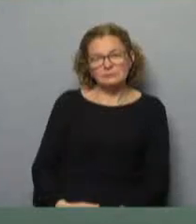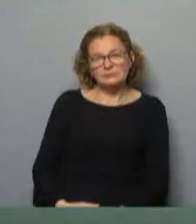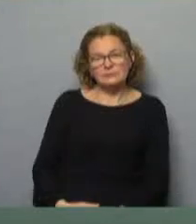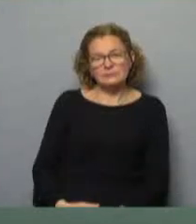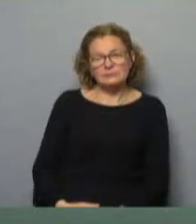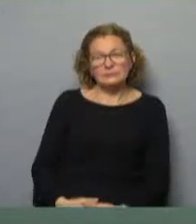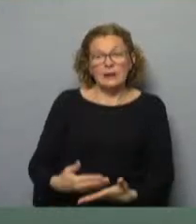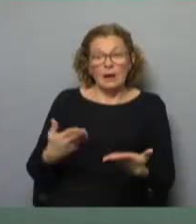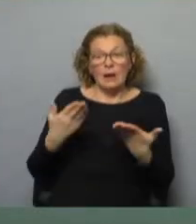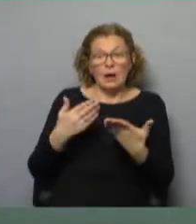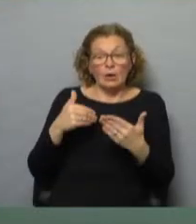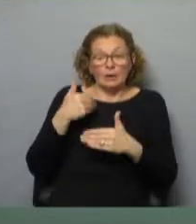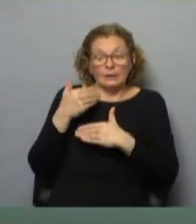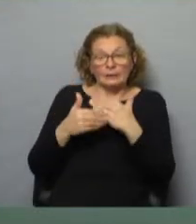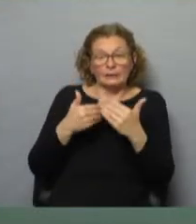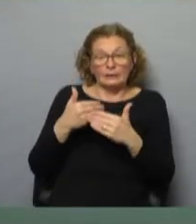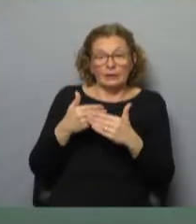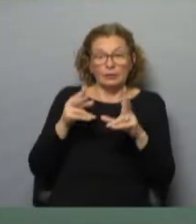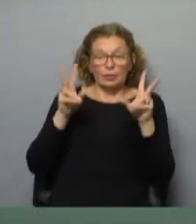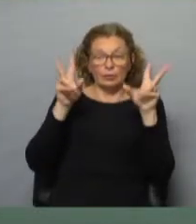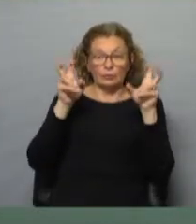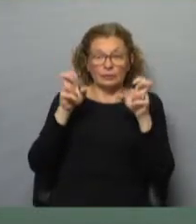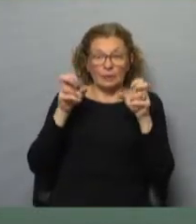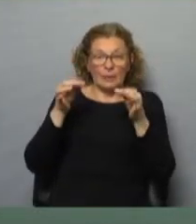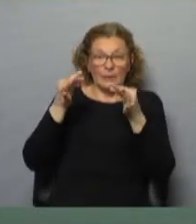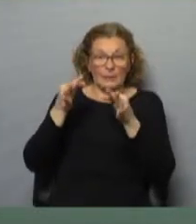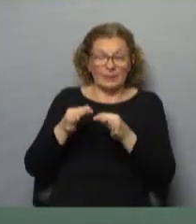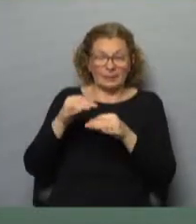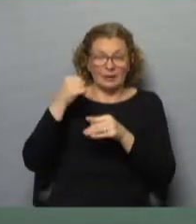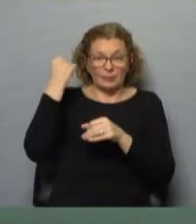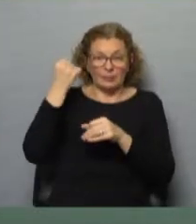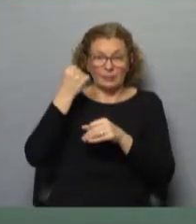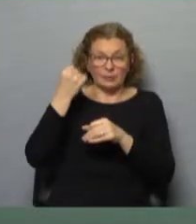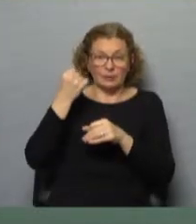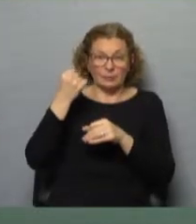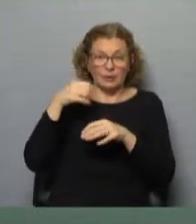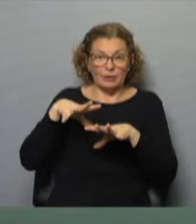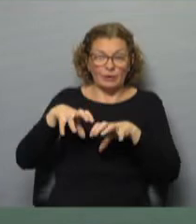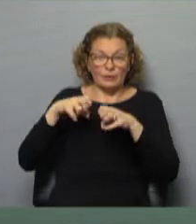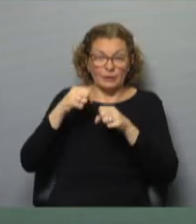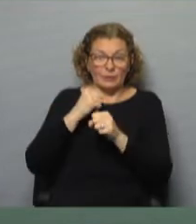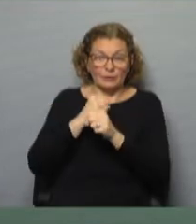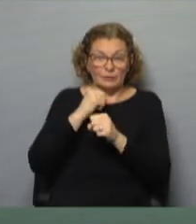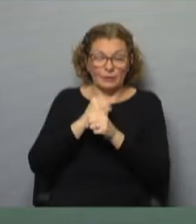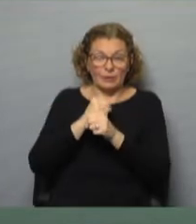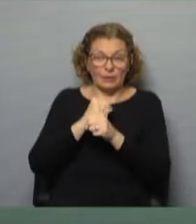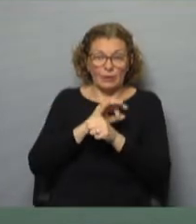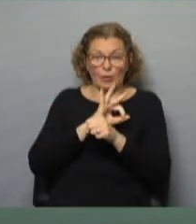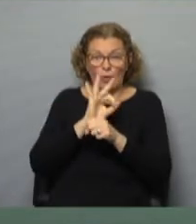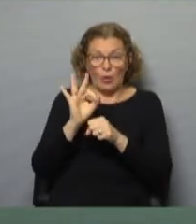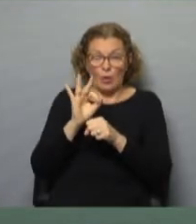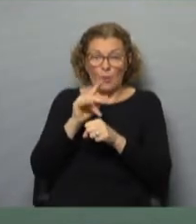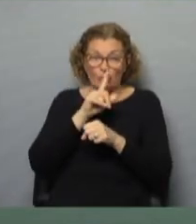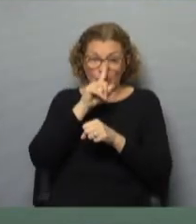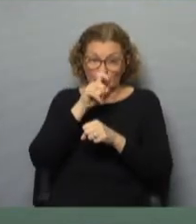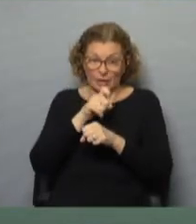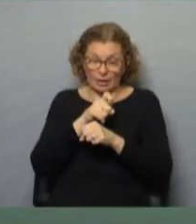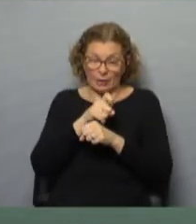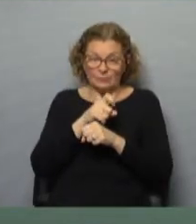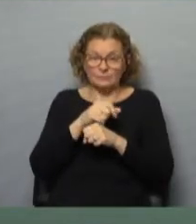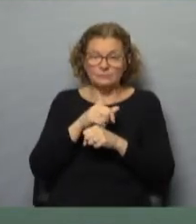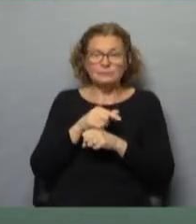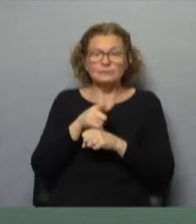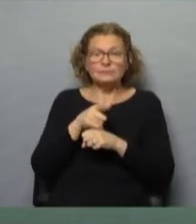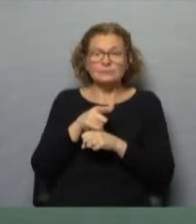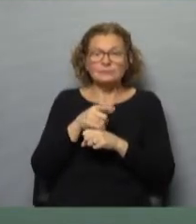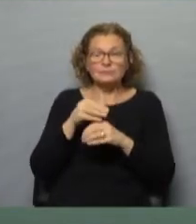Bueno, y ahora el desarrollo de un tema de especial importancia para quienes viven, trabajan o transitan por Montevideo. Exactamente,